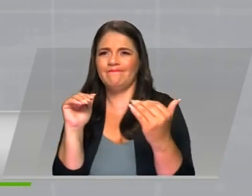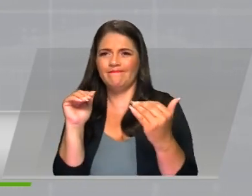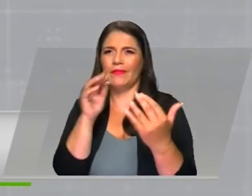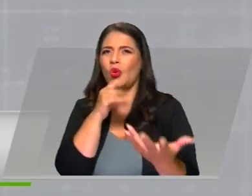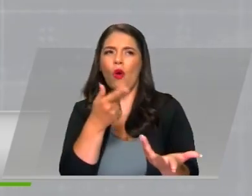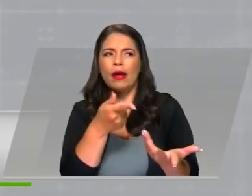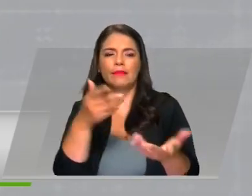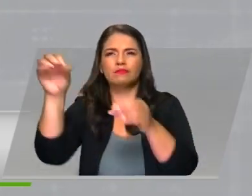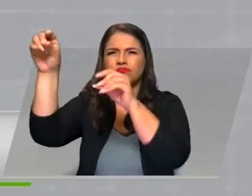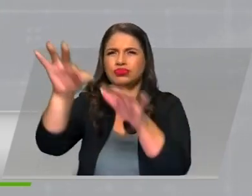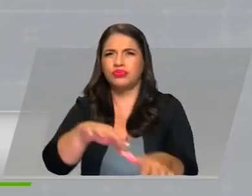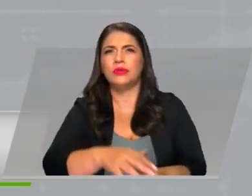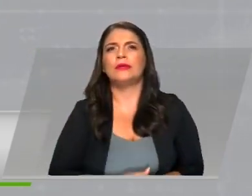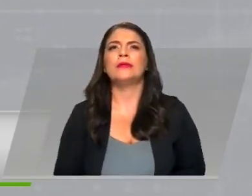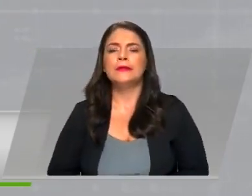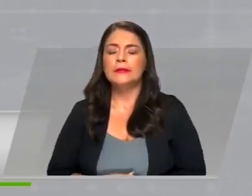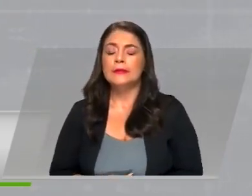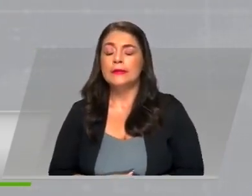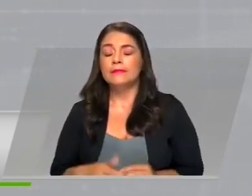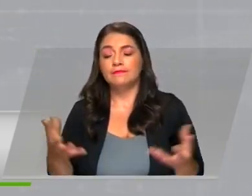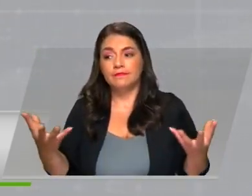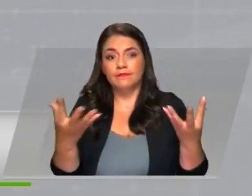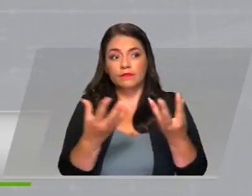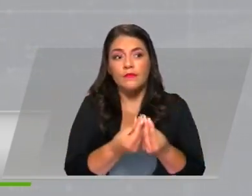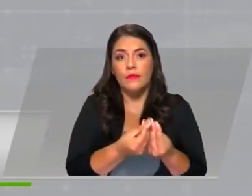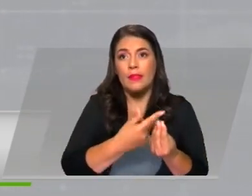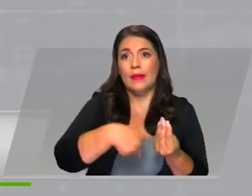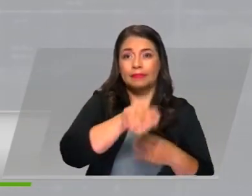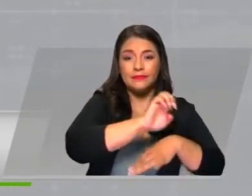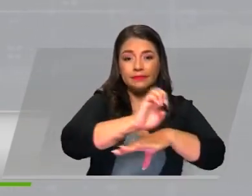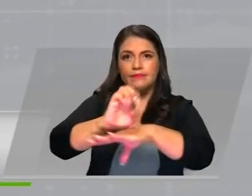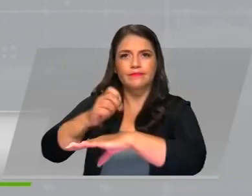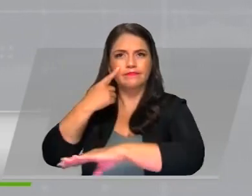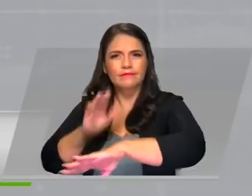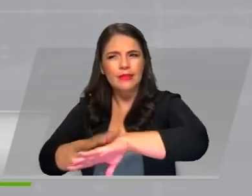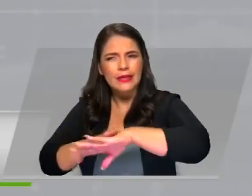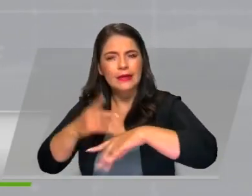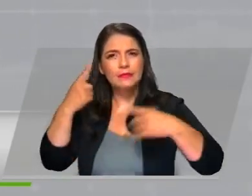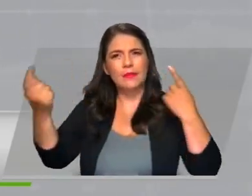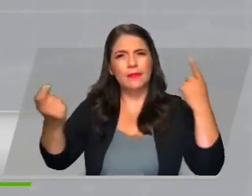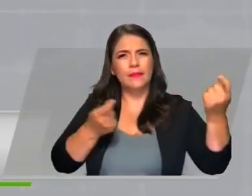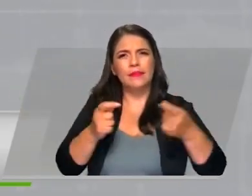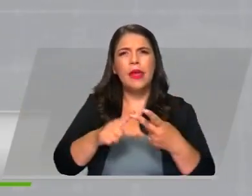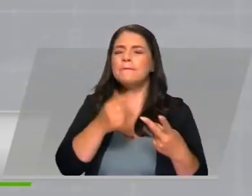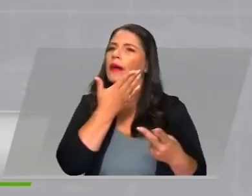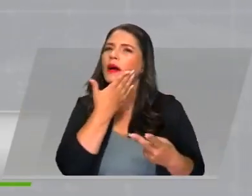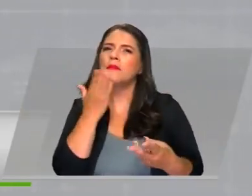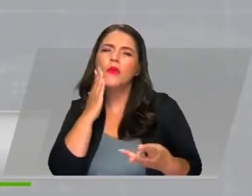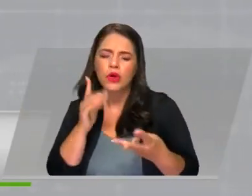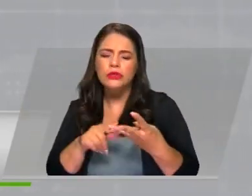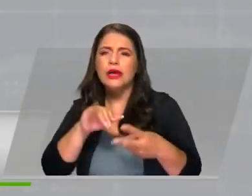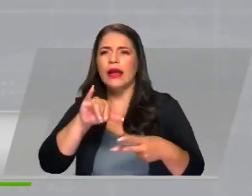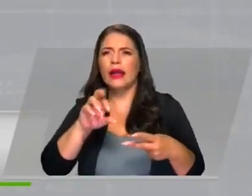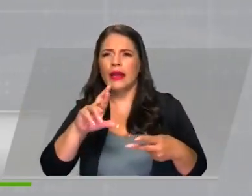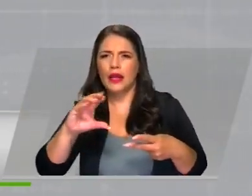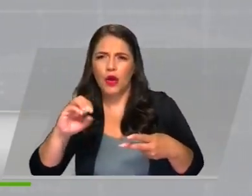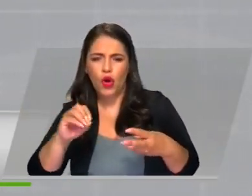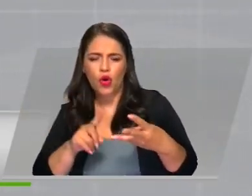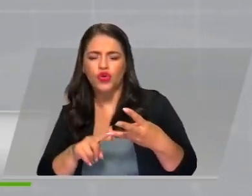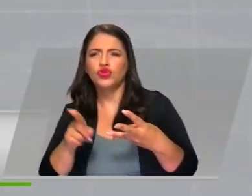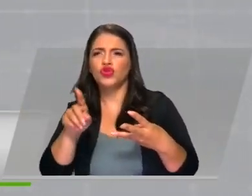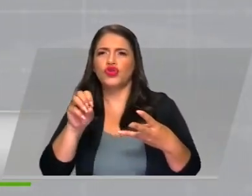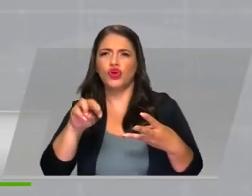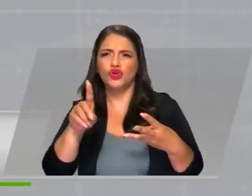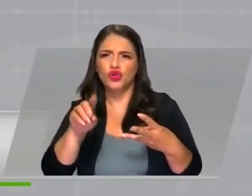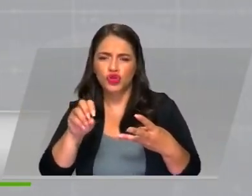Antioquia. Las autoridades de gestión del riesgo mantienen especial atención en los municipios de Barbosa, Jericó, Sonzón, San Luis,